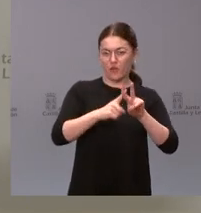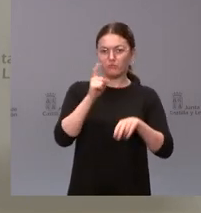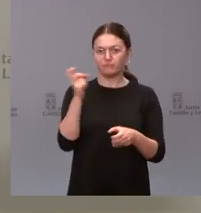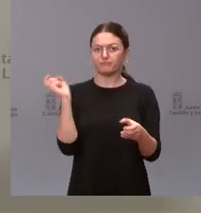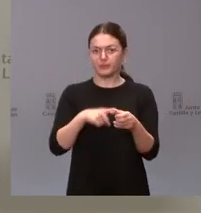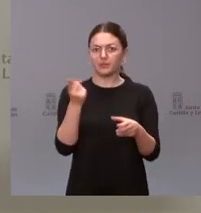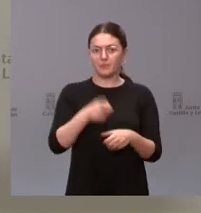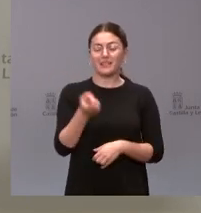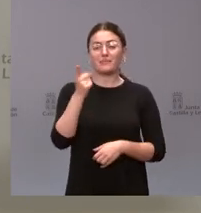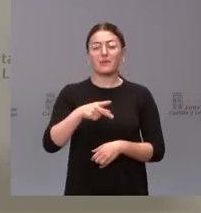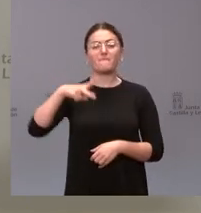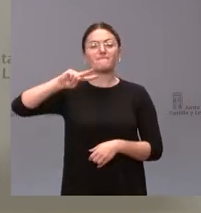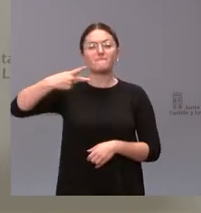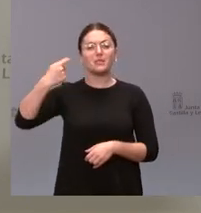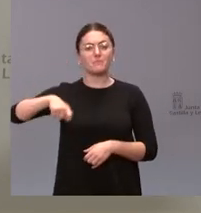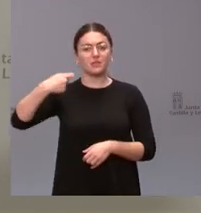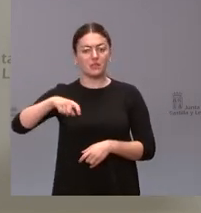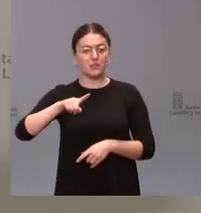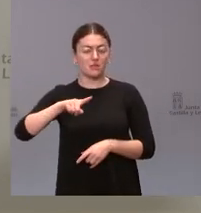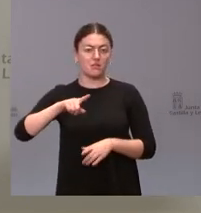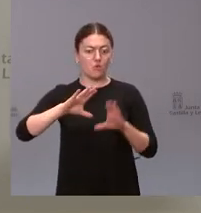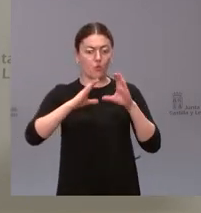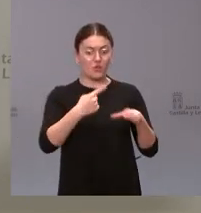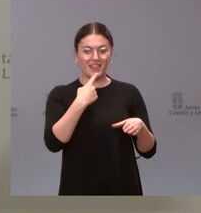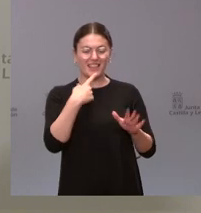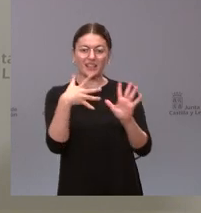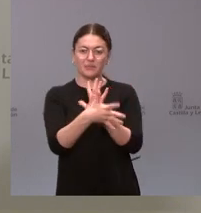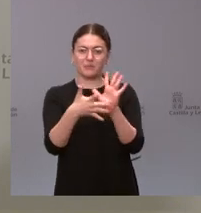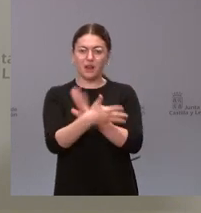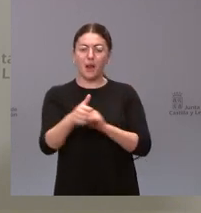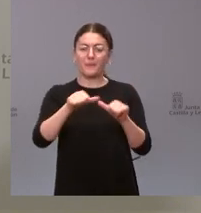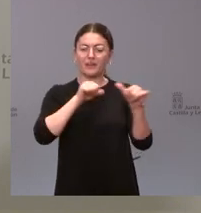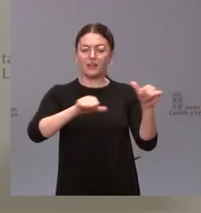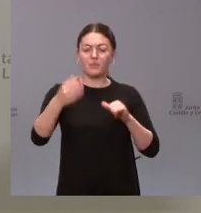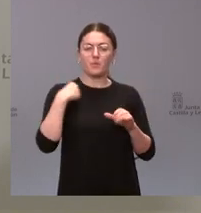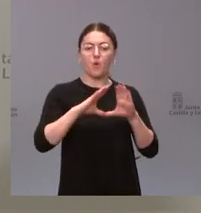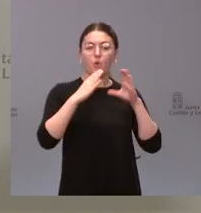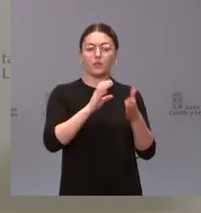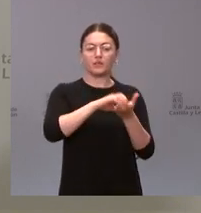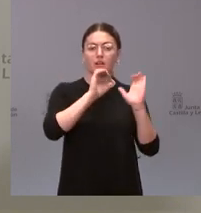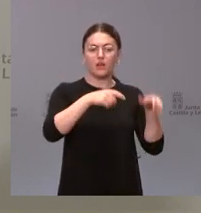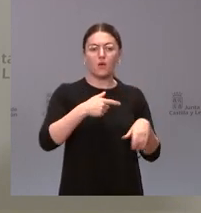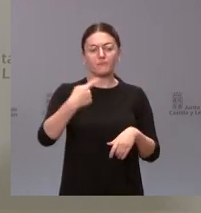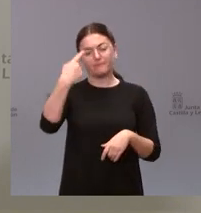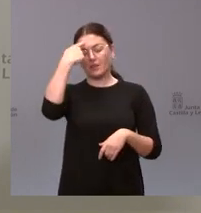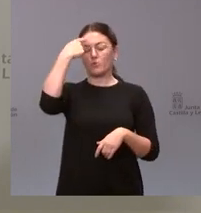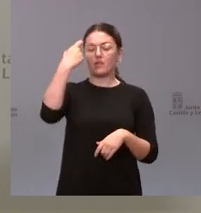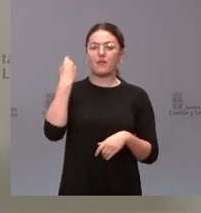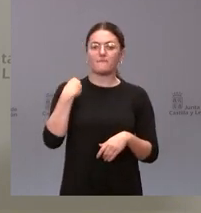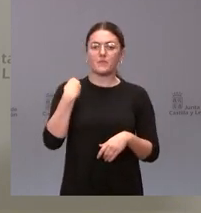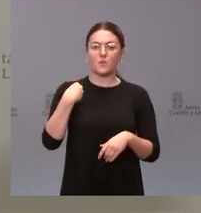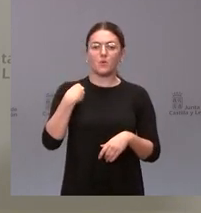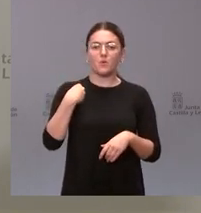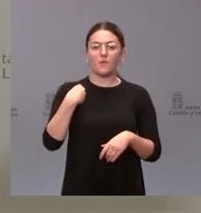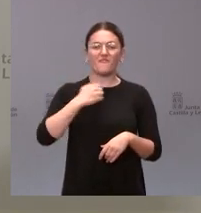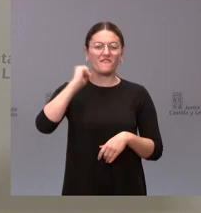de la Junta en concreto ha explicado que a partir de ahora la Junta de Castilla y León va a recordar a todas las víctimas de violencia intrafamiliar sin distinción de